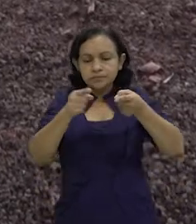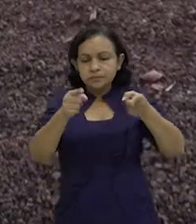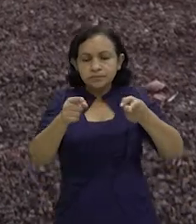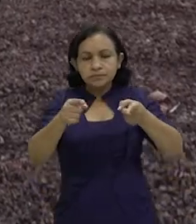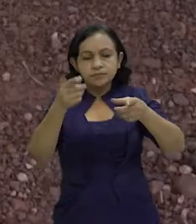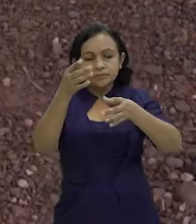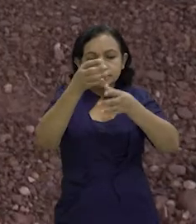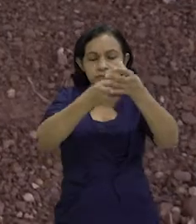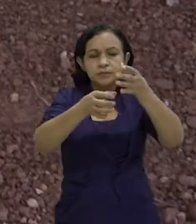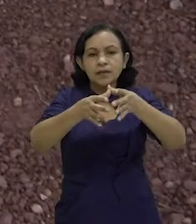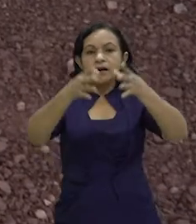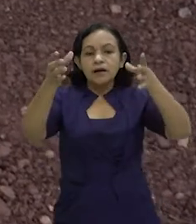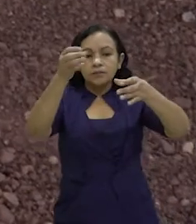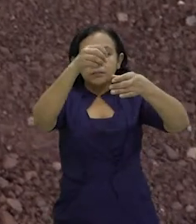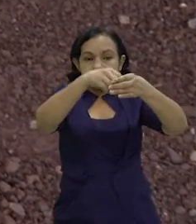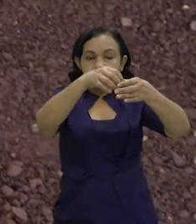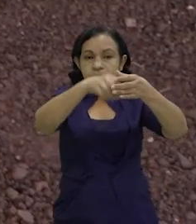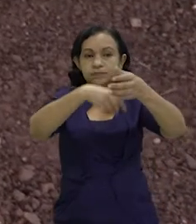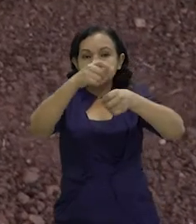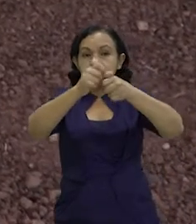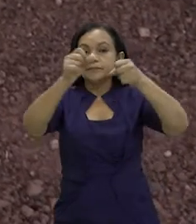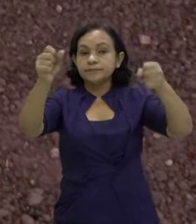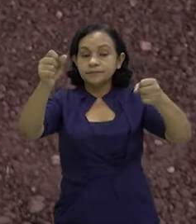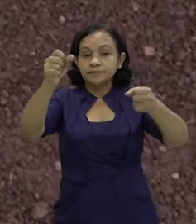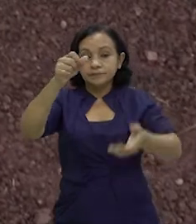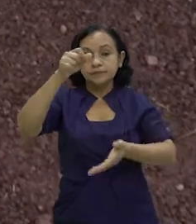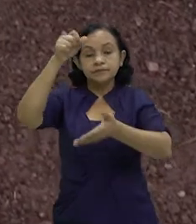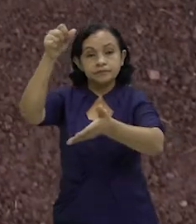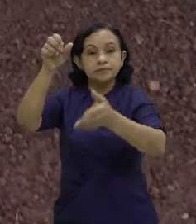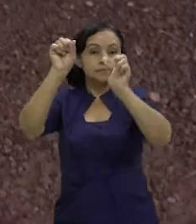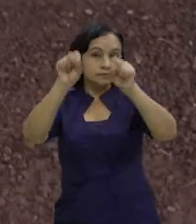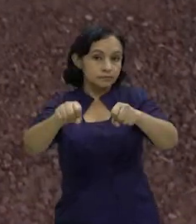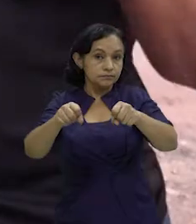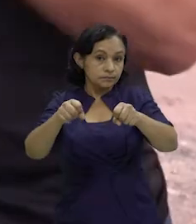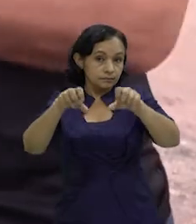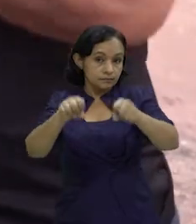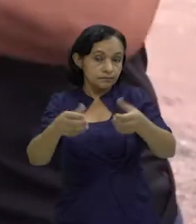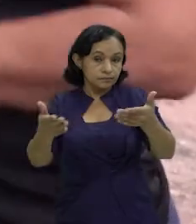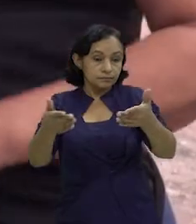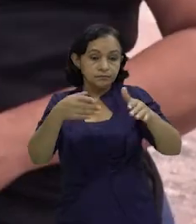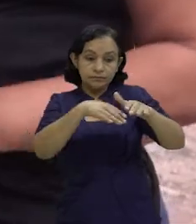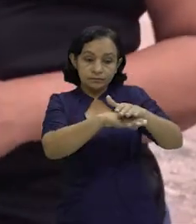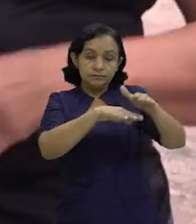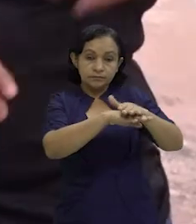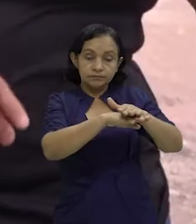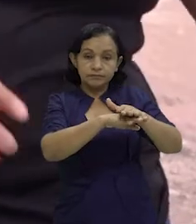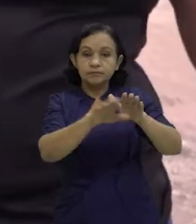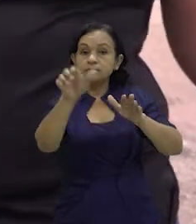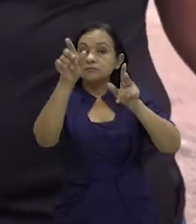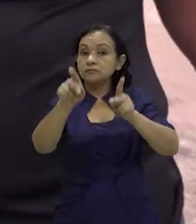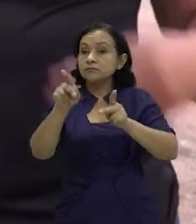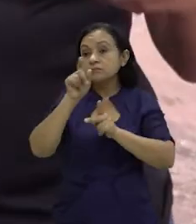los tuquitos y meterlos en unas bolsas grandes, y entonces las ramas, si se pueden ocupar, pues las acumulo allí y